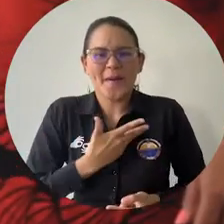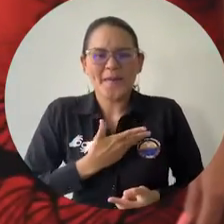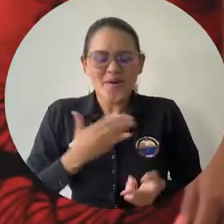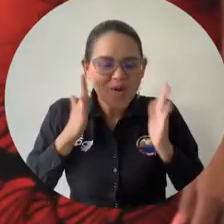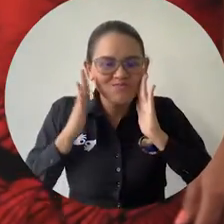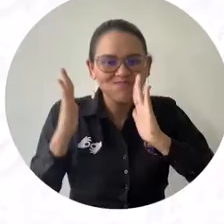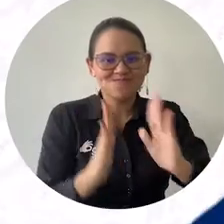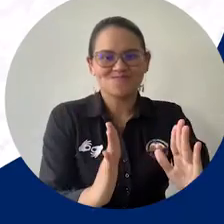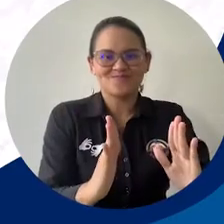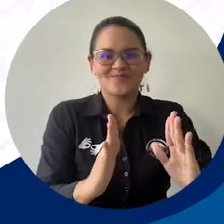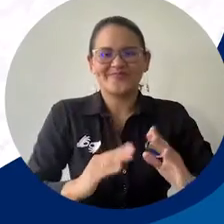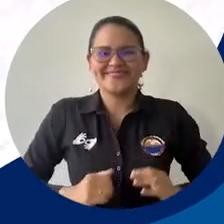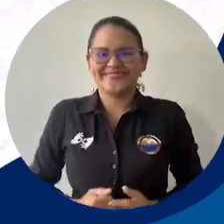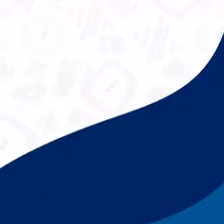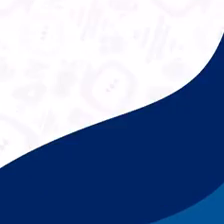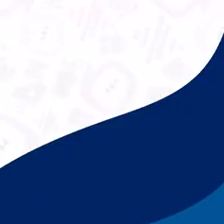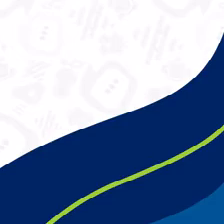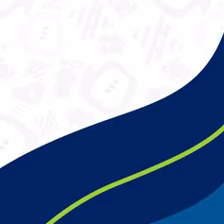y padres de familia.